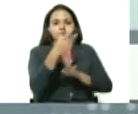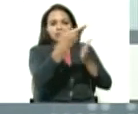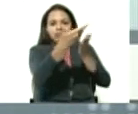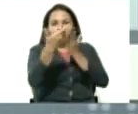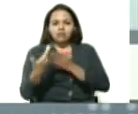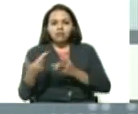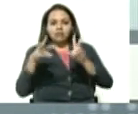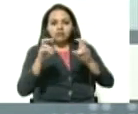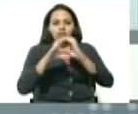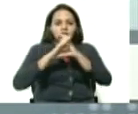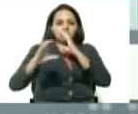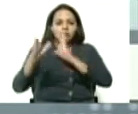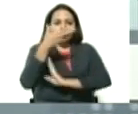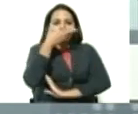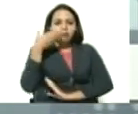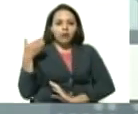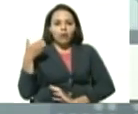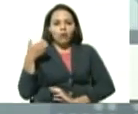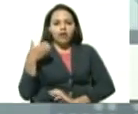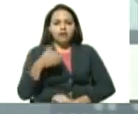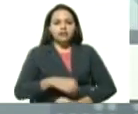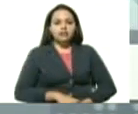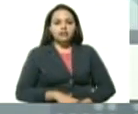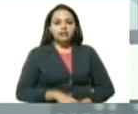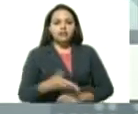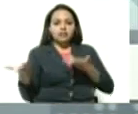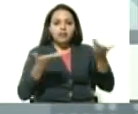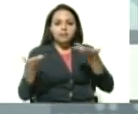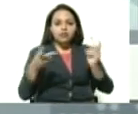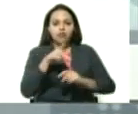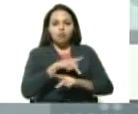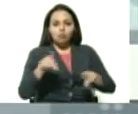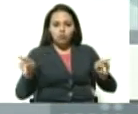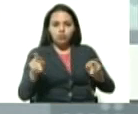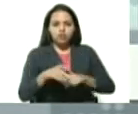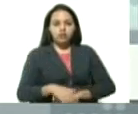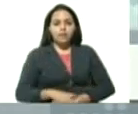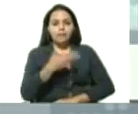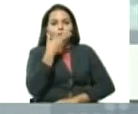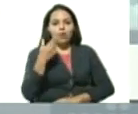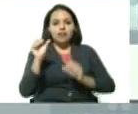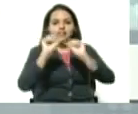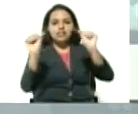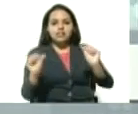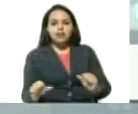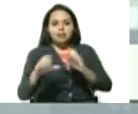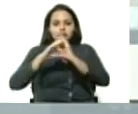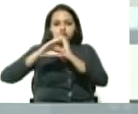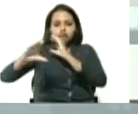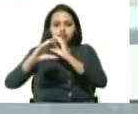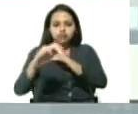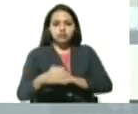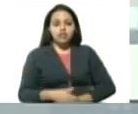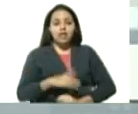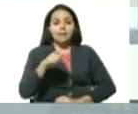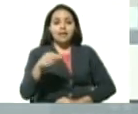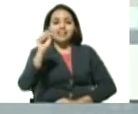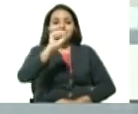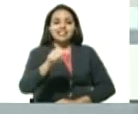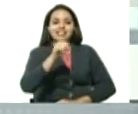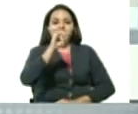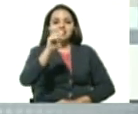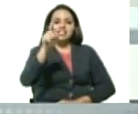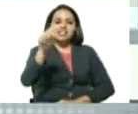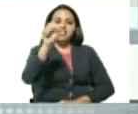transporte para mejorar el servicio público, para mejorar el sistema trans, el sistema de los SIGSA. Bueno, aquí